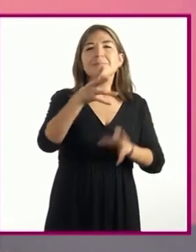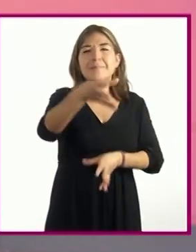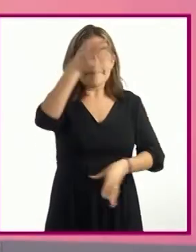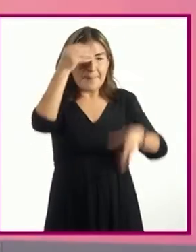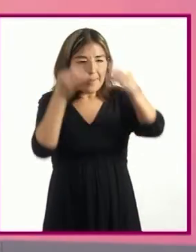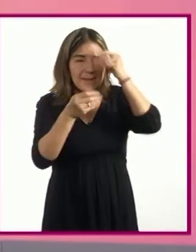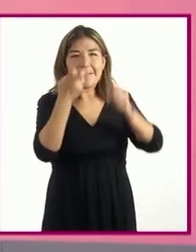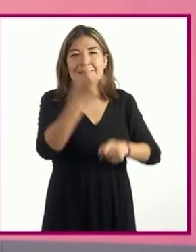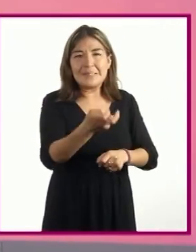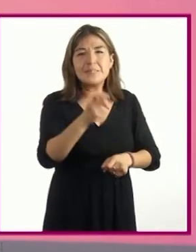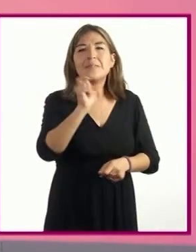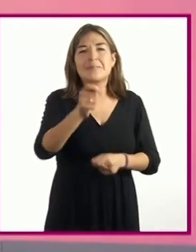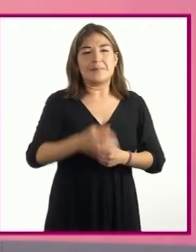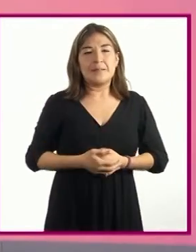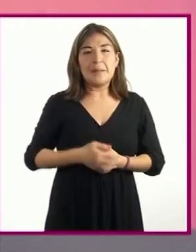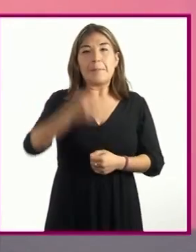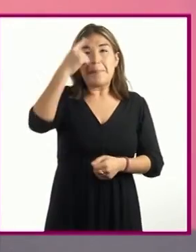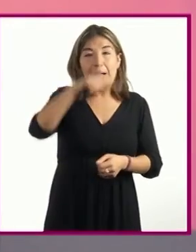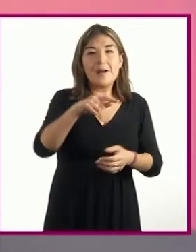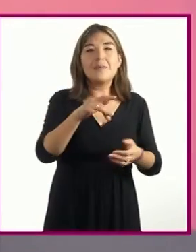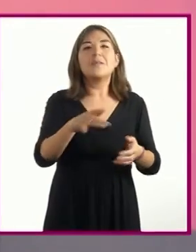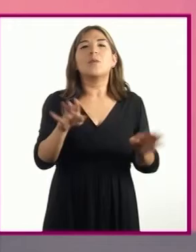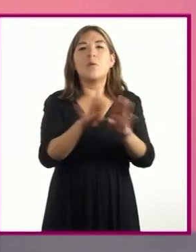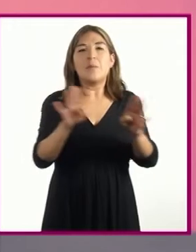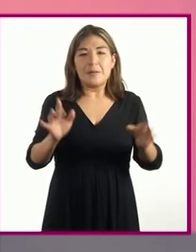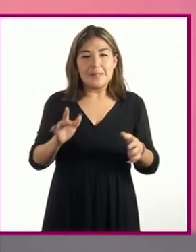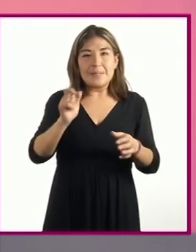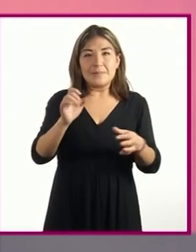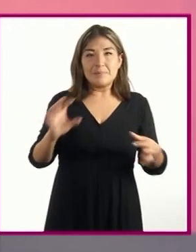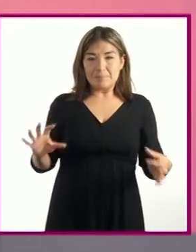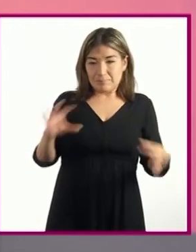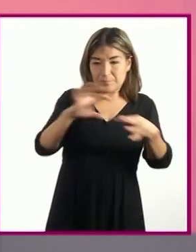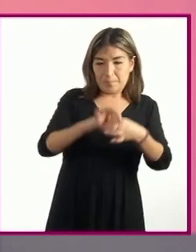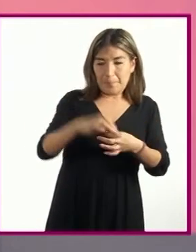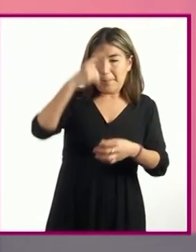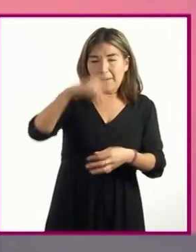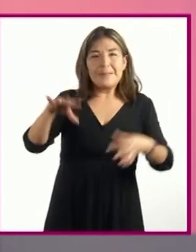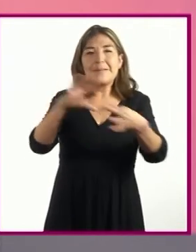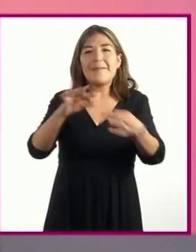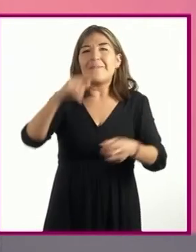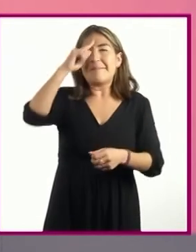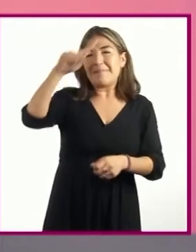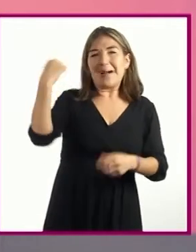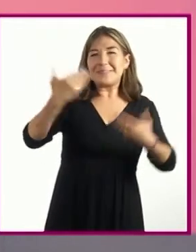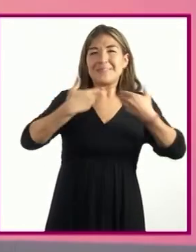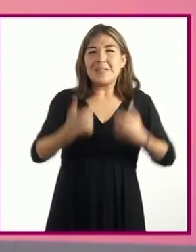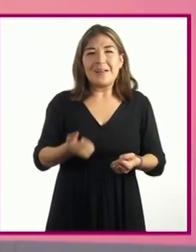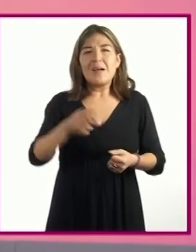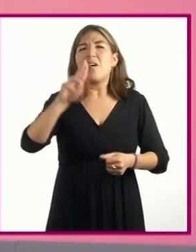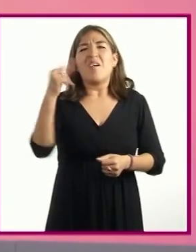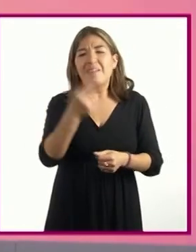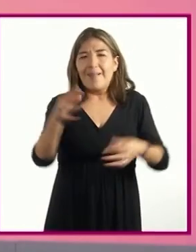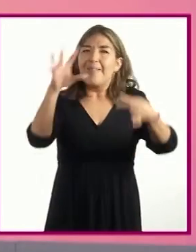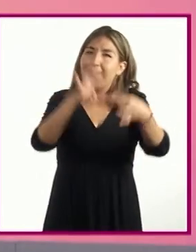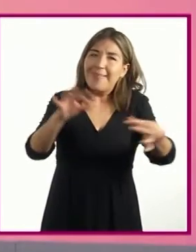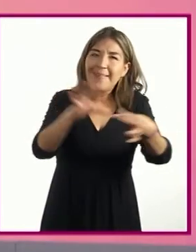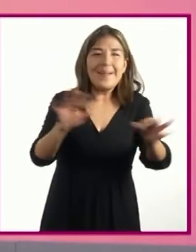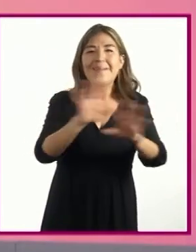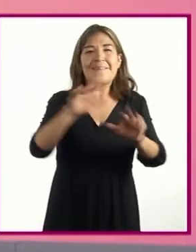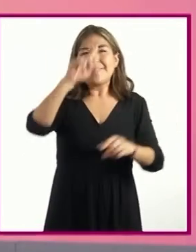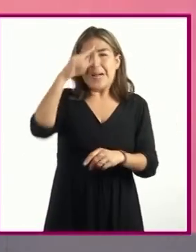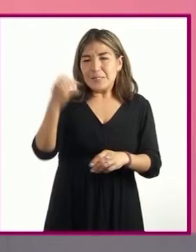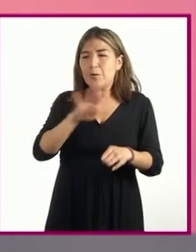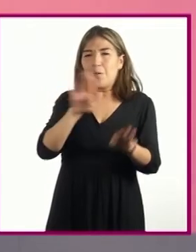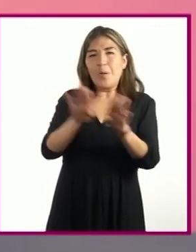es decir que apoyen a la narración y que no se tenga que explicar el espacio físico tiene que